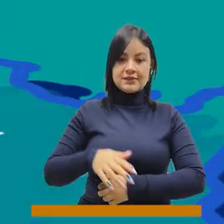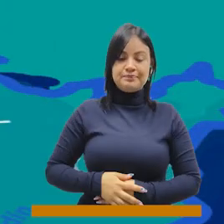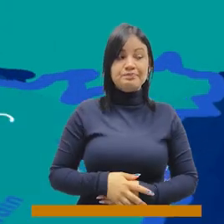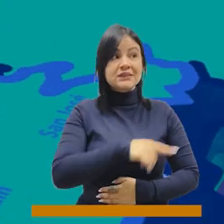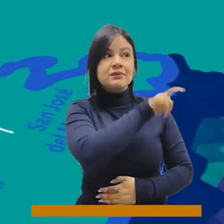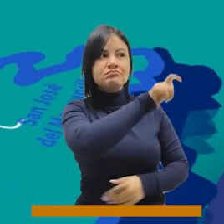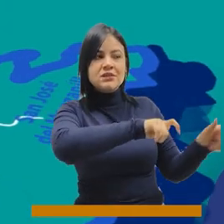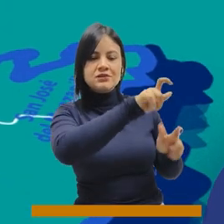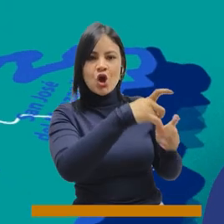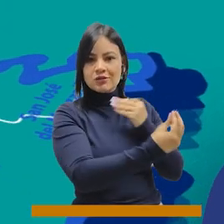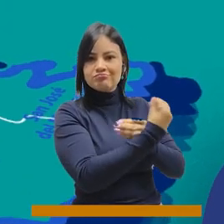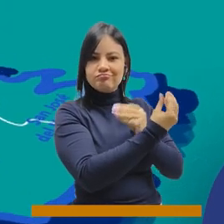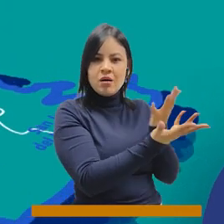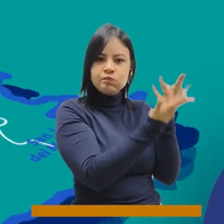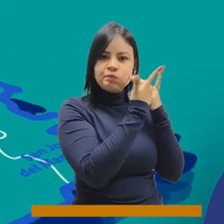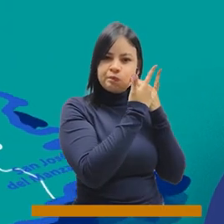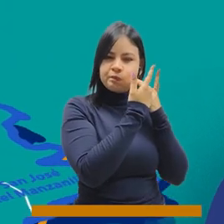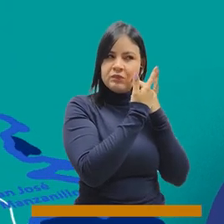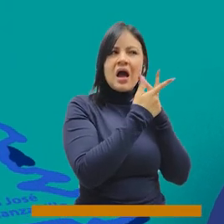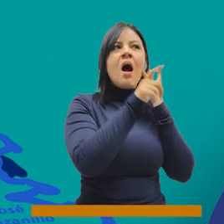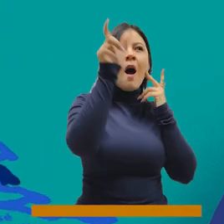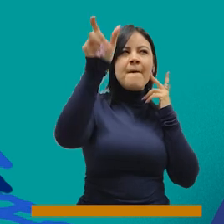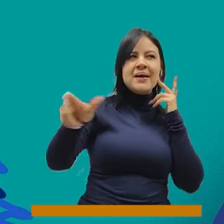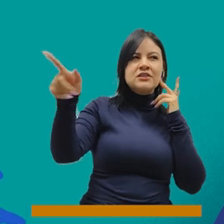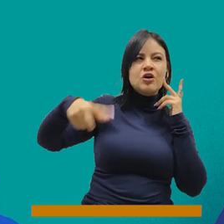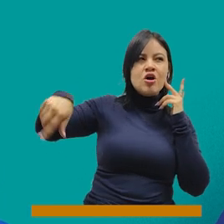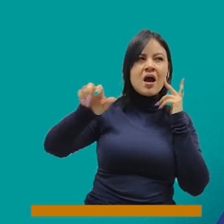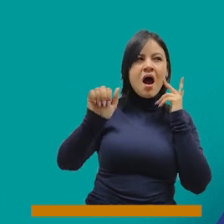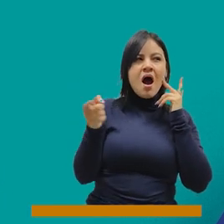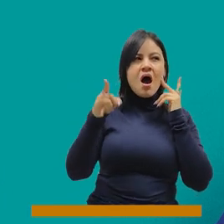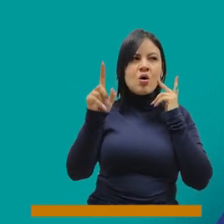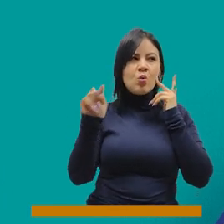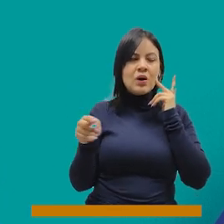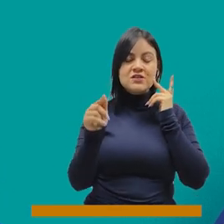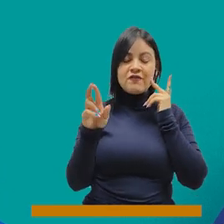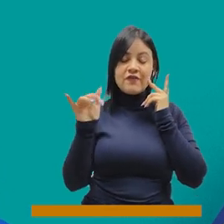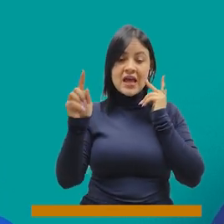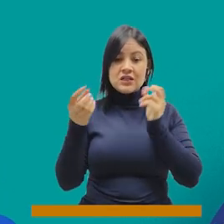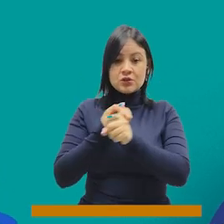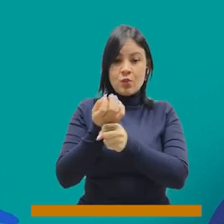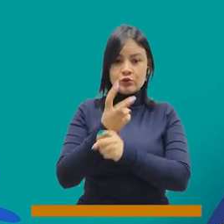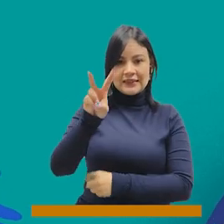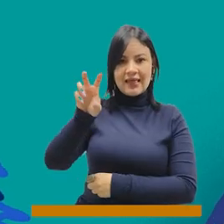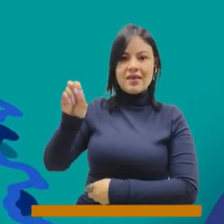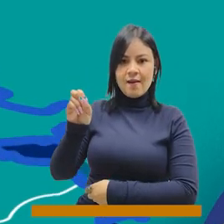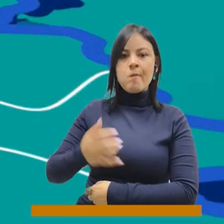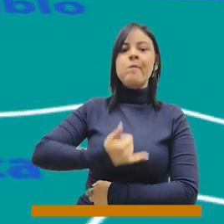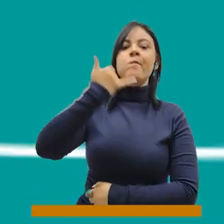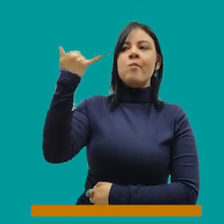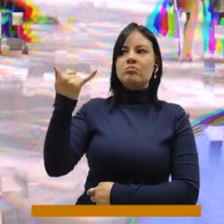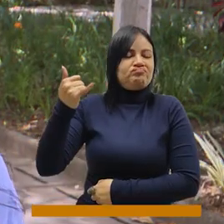comunidad quien nos informaba que había una persona en el sector de Aguas Frías de la Comuna 70 que